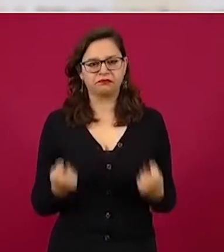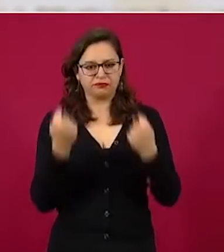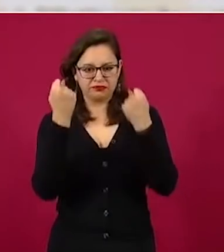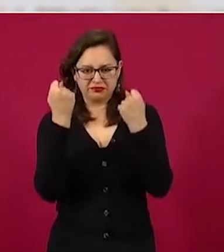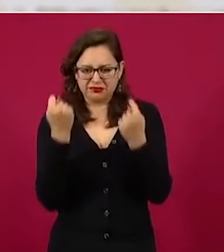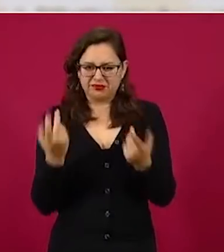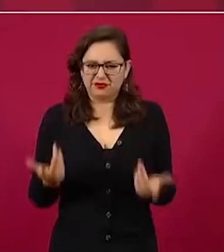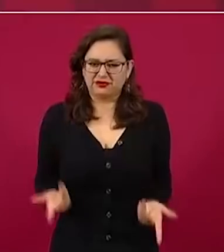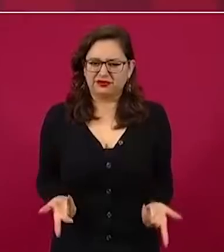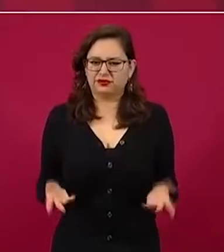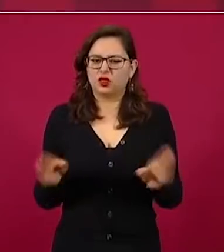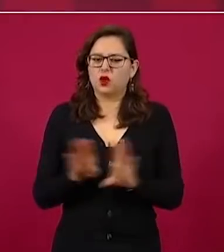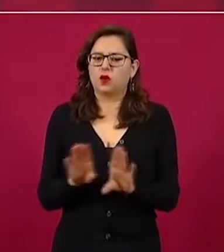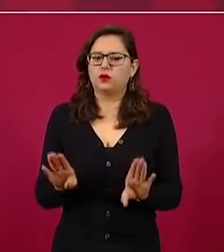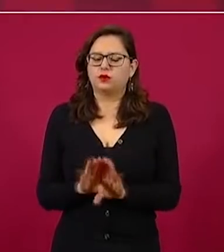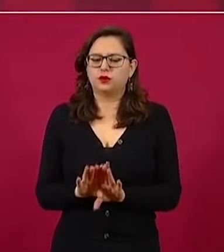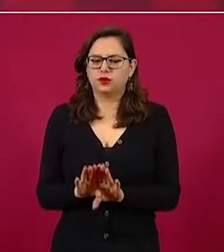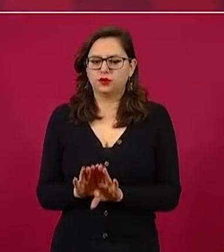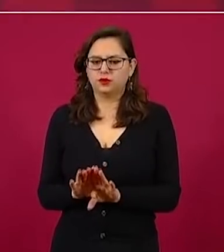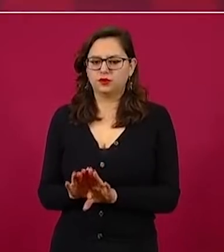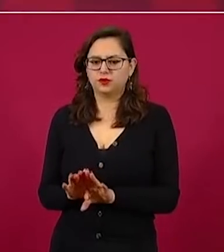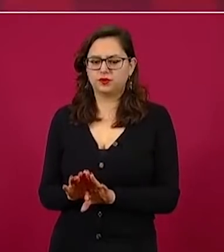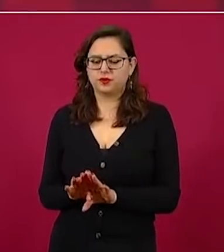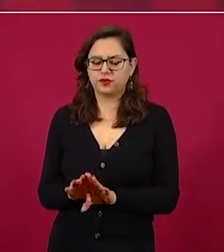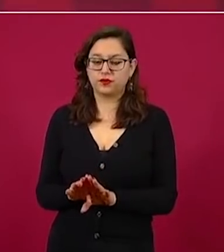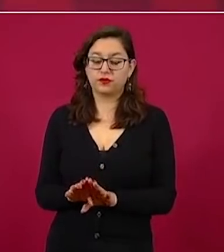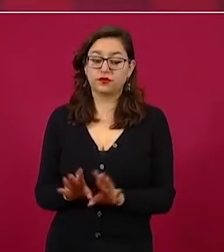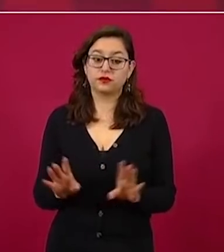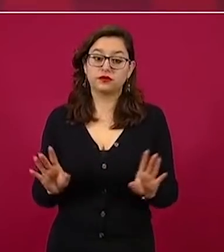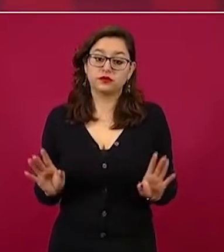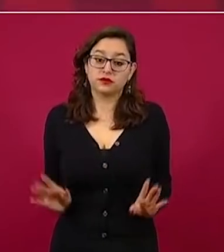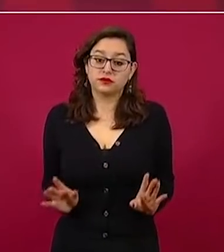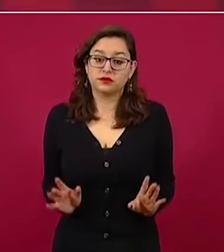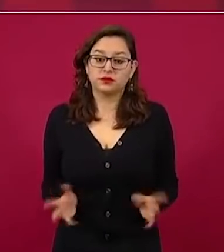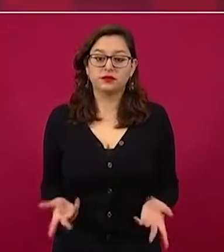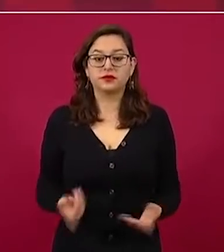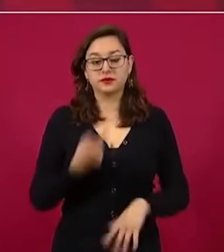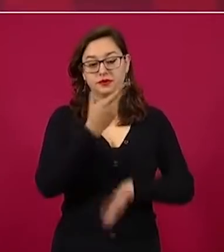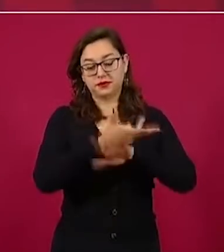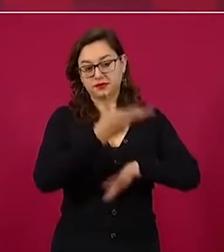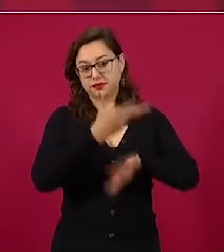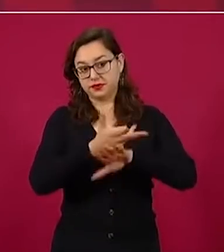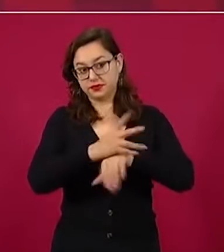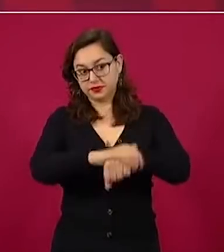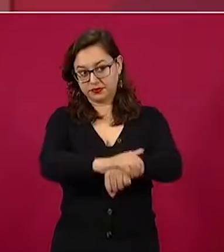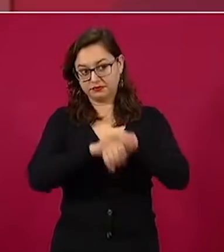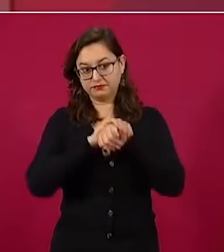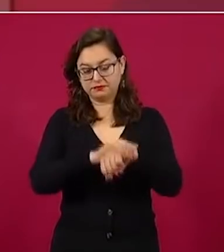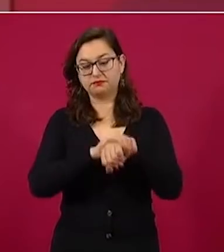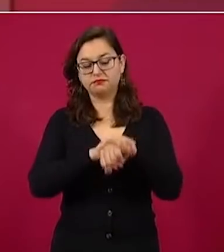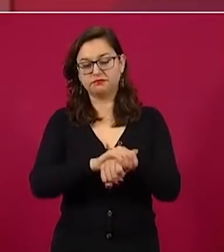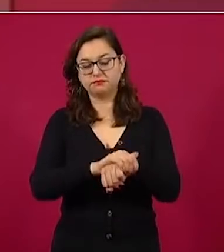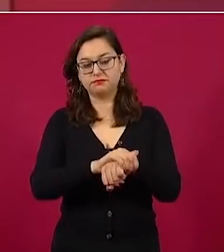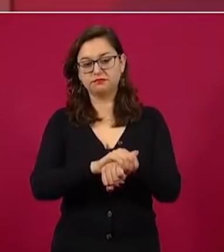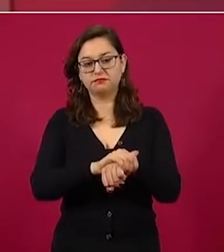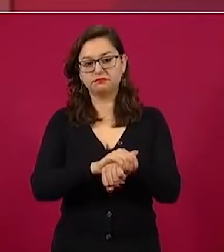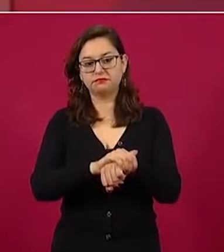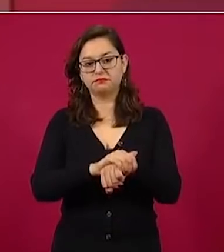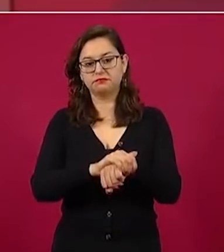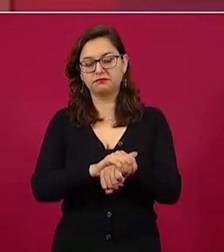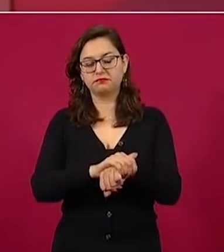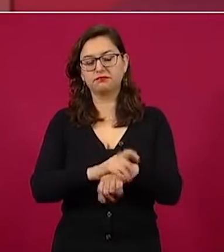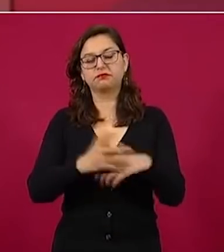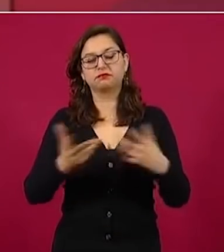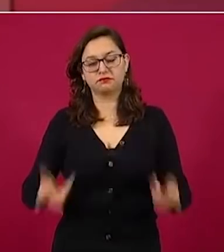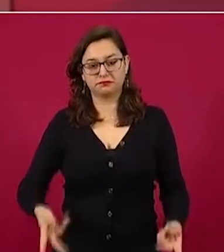Entonces, a mis amigos estadounidenses, a nuestros